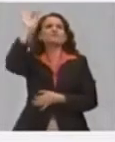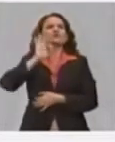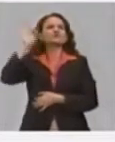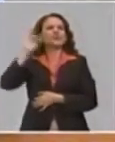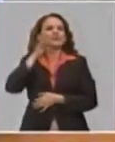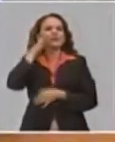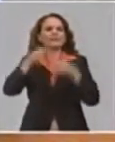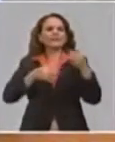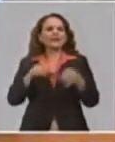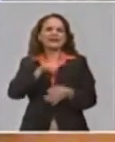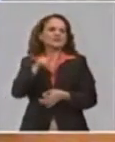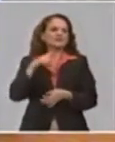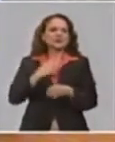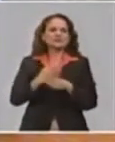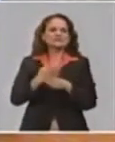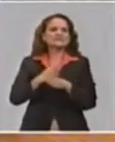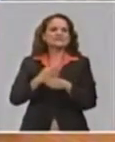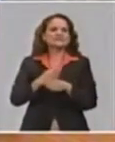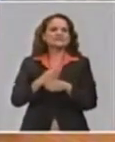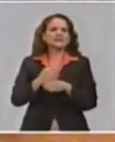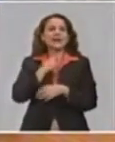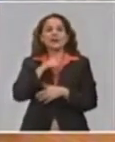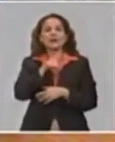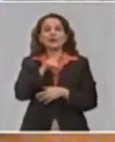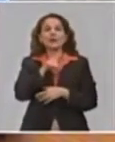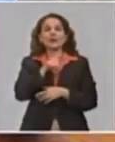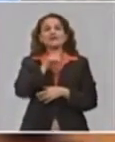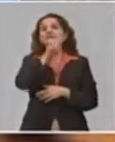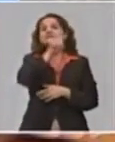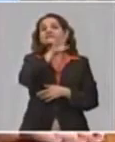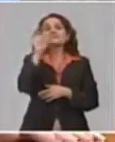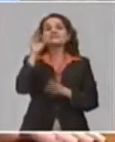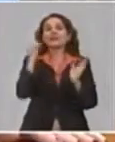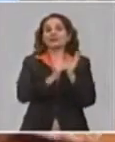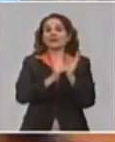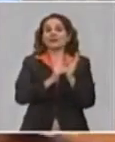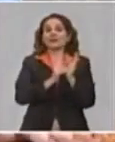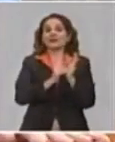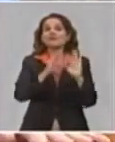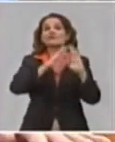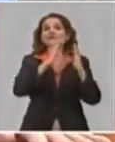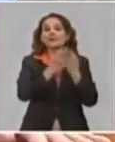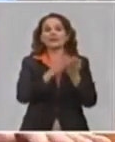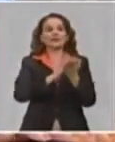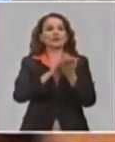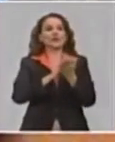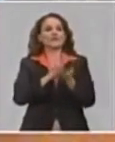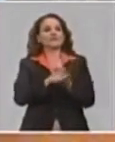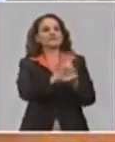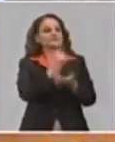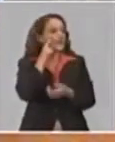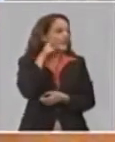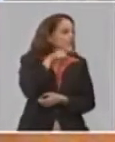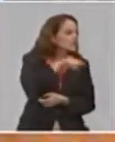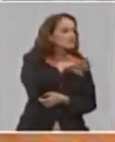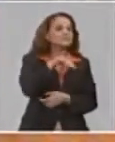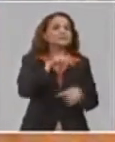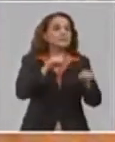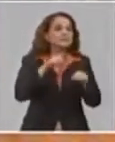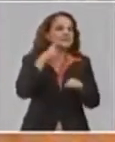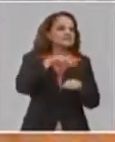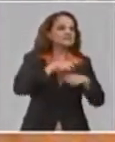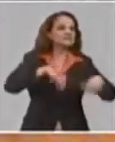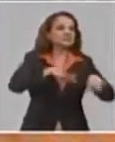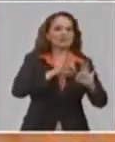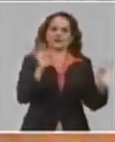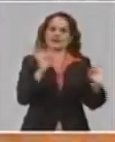significa que todavía hay 100.000 núcleos que hay que ir a visitar, que hay que ir a tocar. A veces en las redes nosotros leemos al final